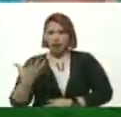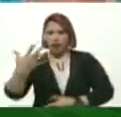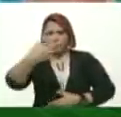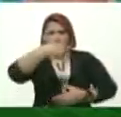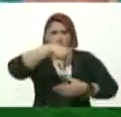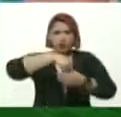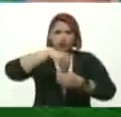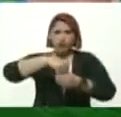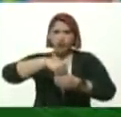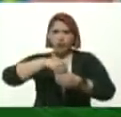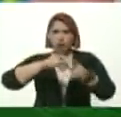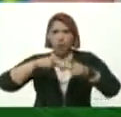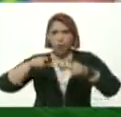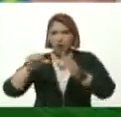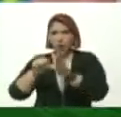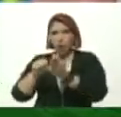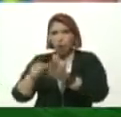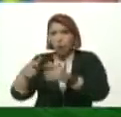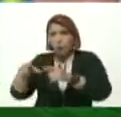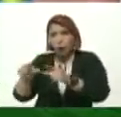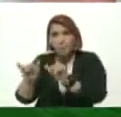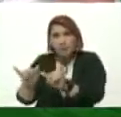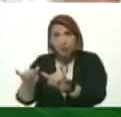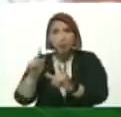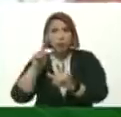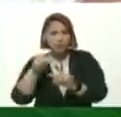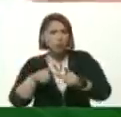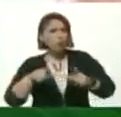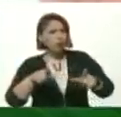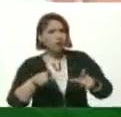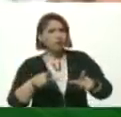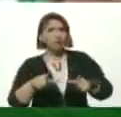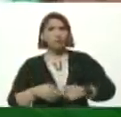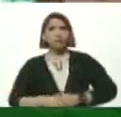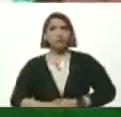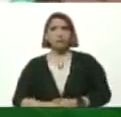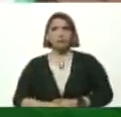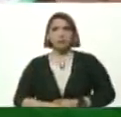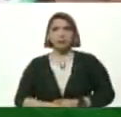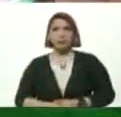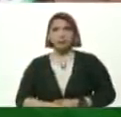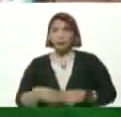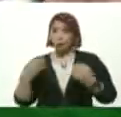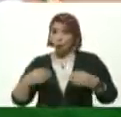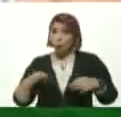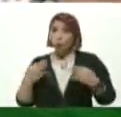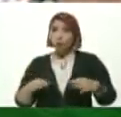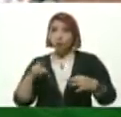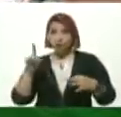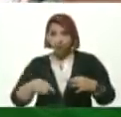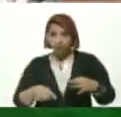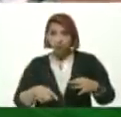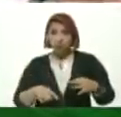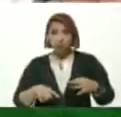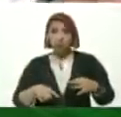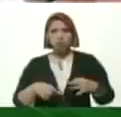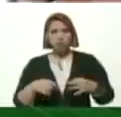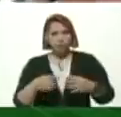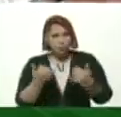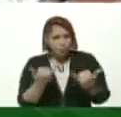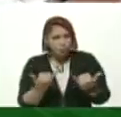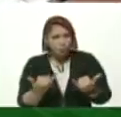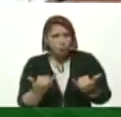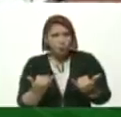Lugar Desde El Lugar Desde El Lugar Desde Lo Común Así Desde La Realidad